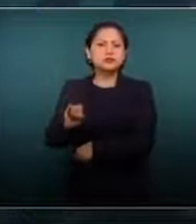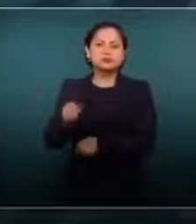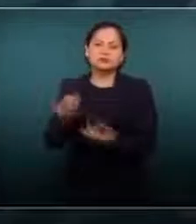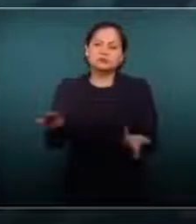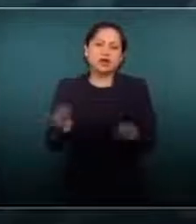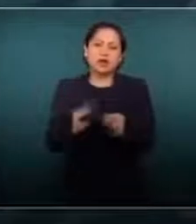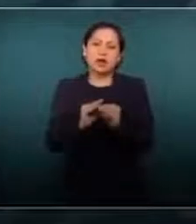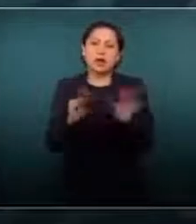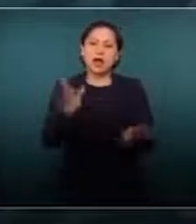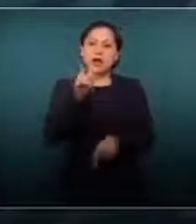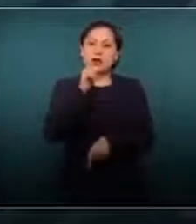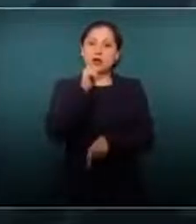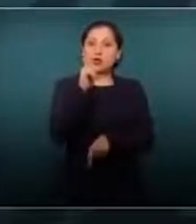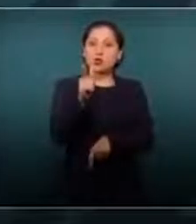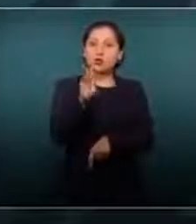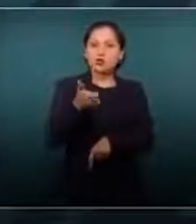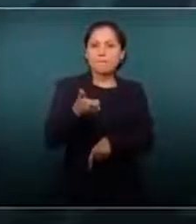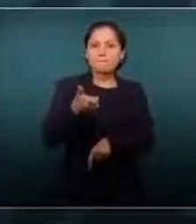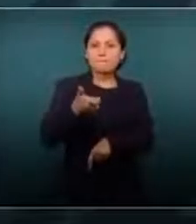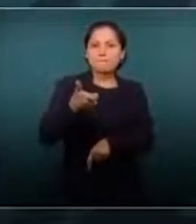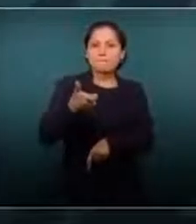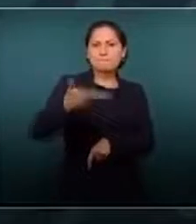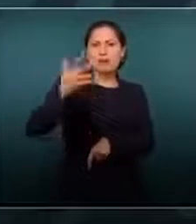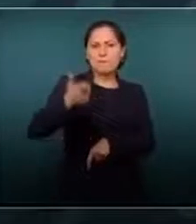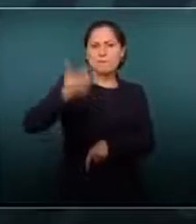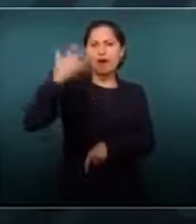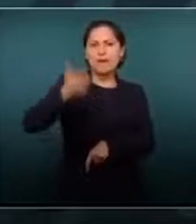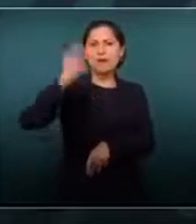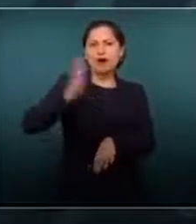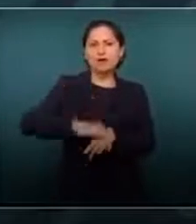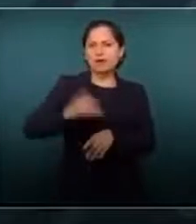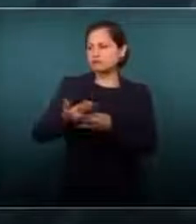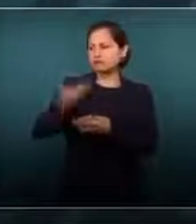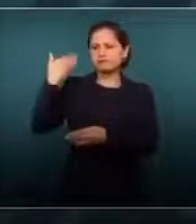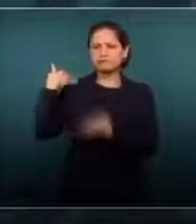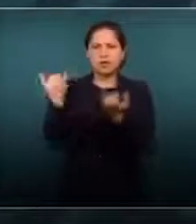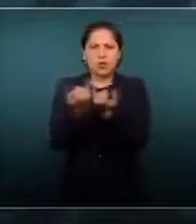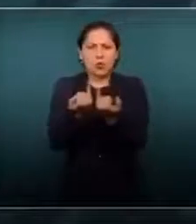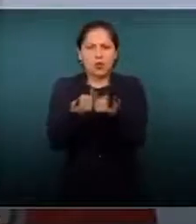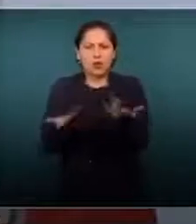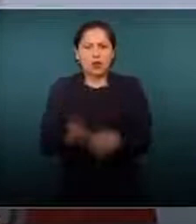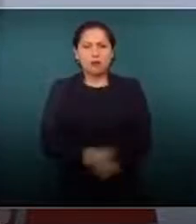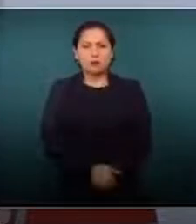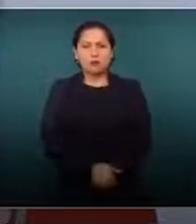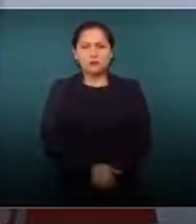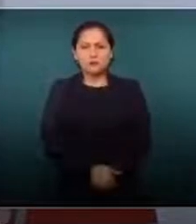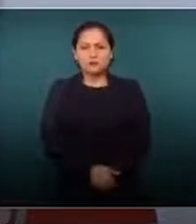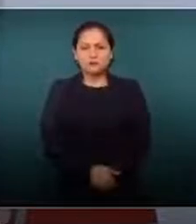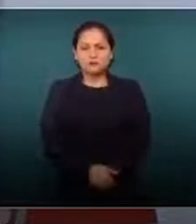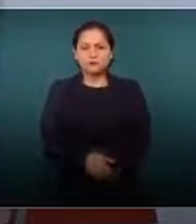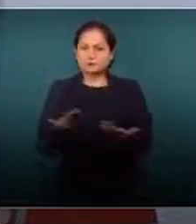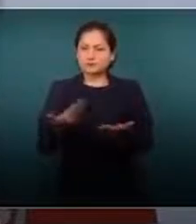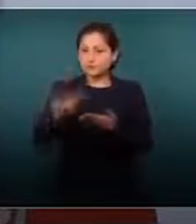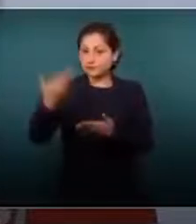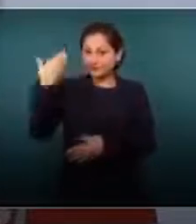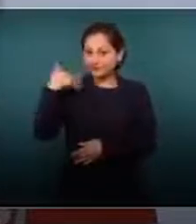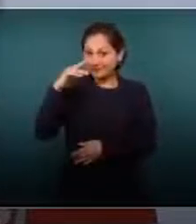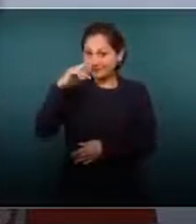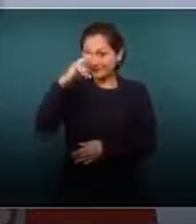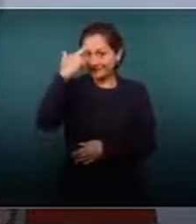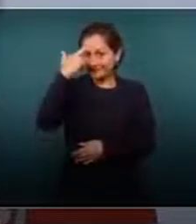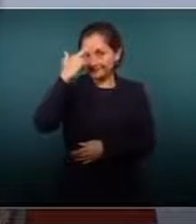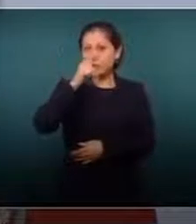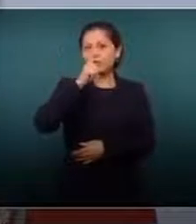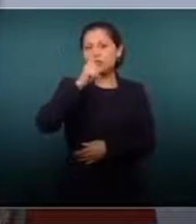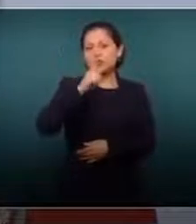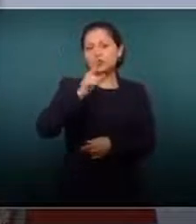aumentando la luz como lo hicieron en todo el periodo, que constantemente aumentaba la luz como aumentaba